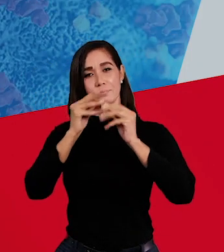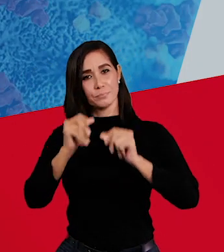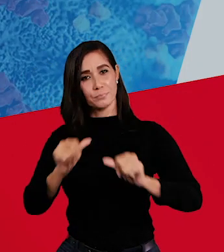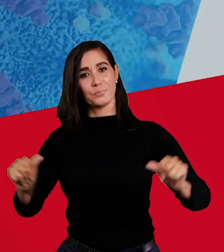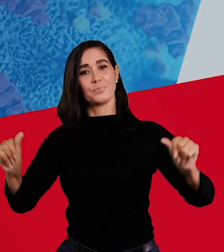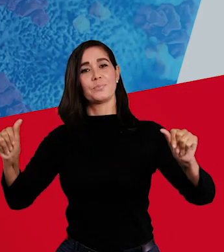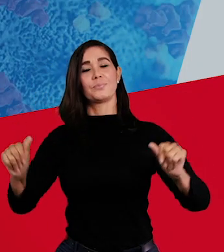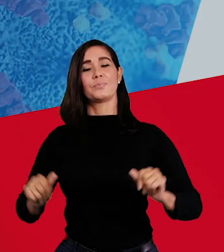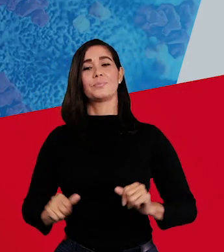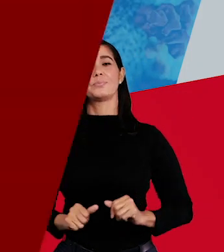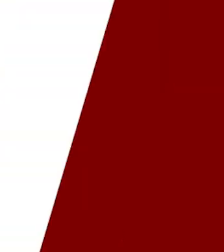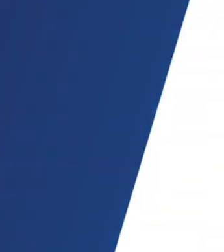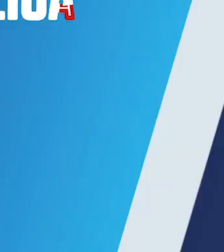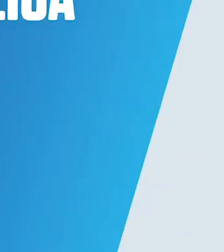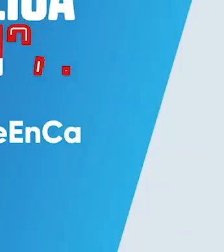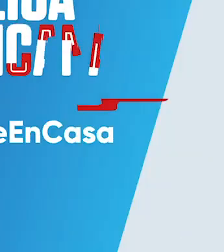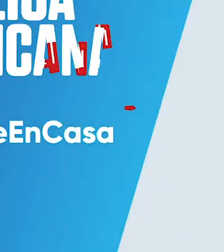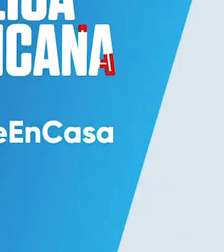al coronavirus.